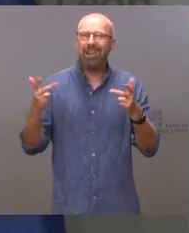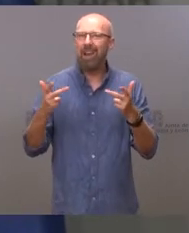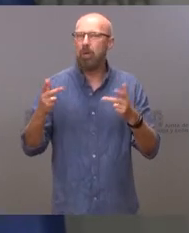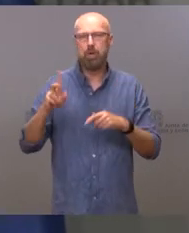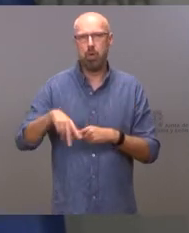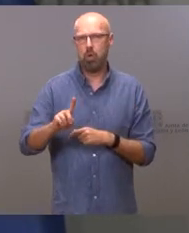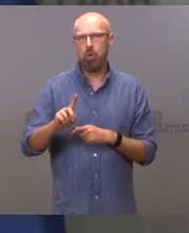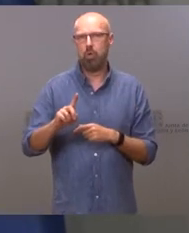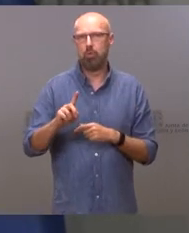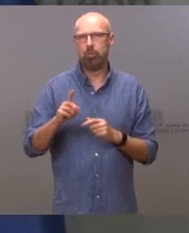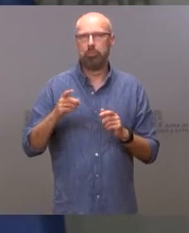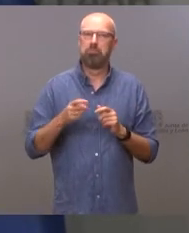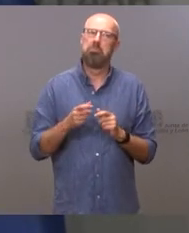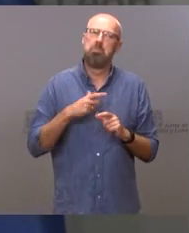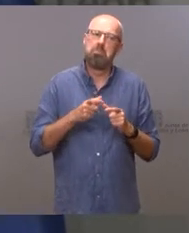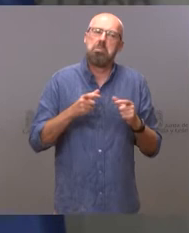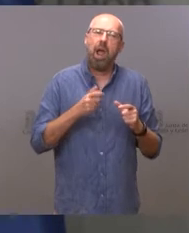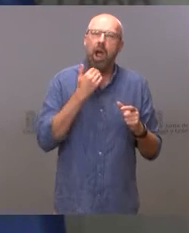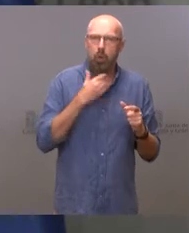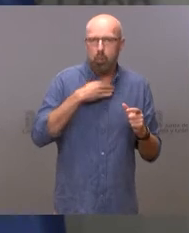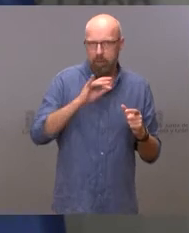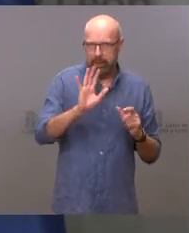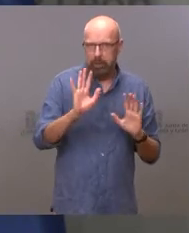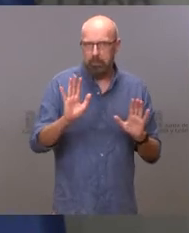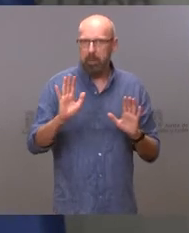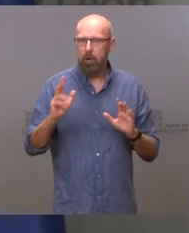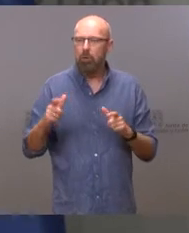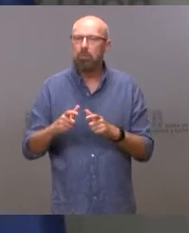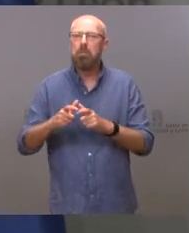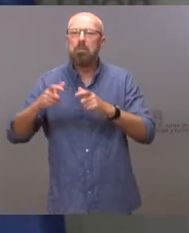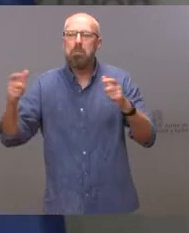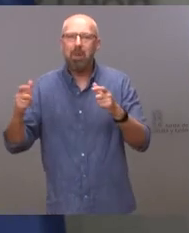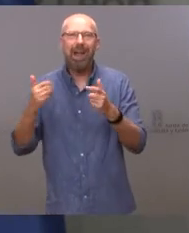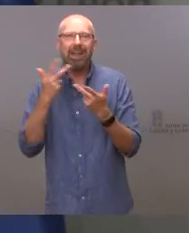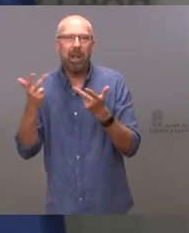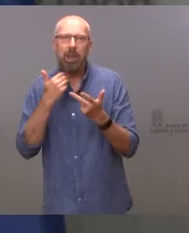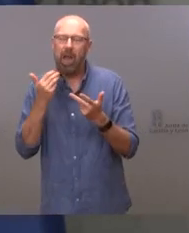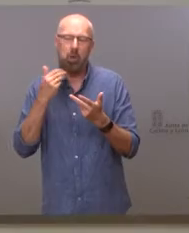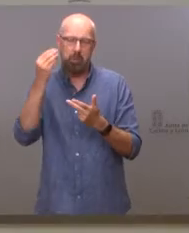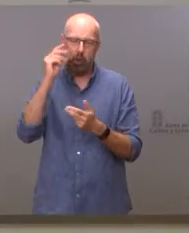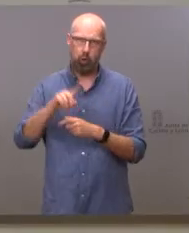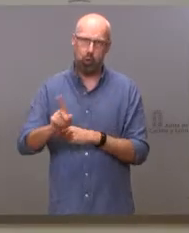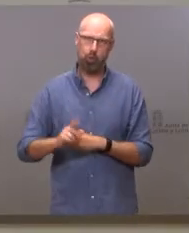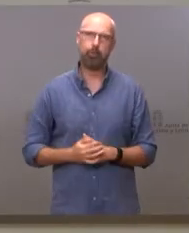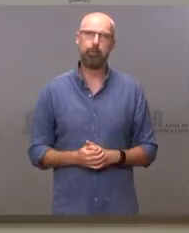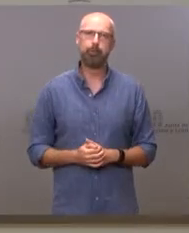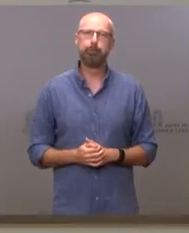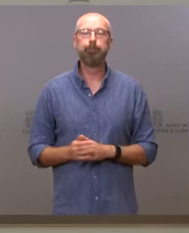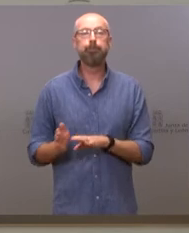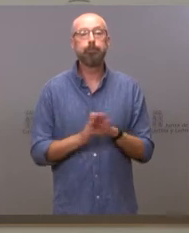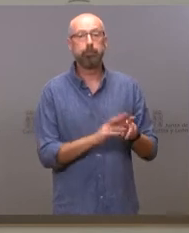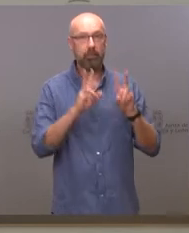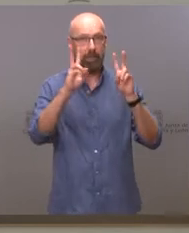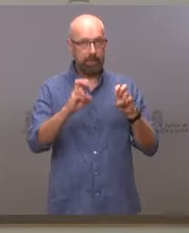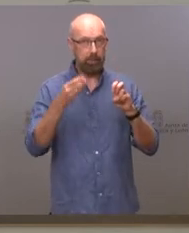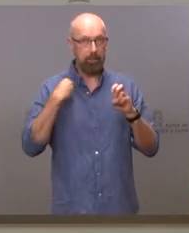ninguno, digo significativo, con las fiestas de los últimos días. Sí, volviendo a la sanidad rural, ha dicho que ya